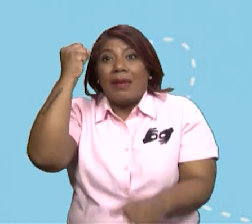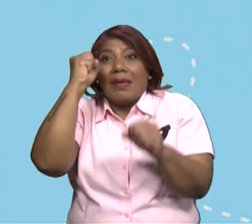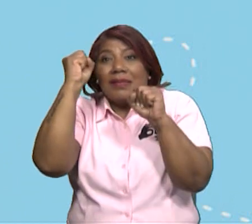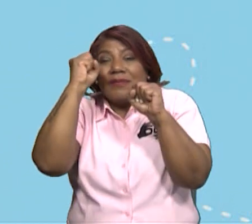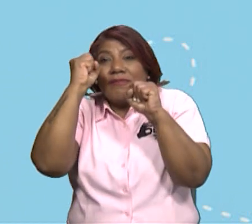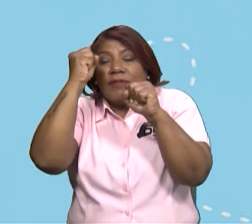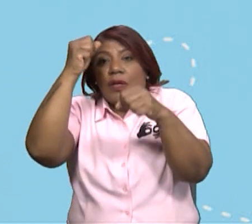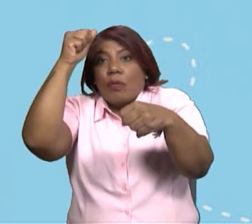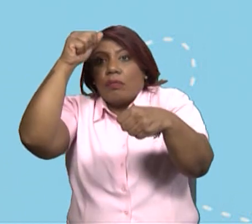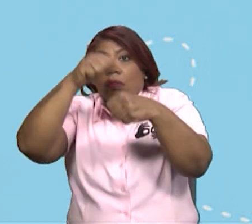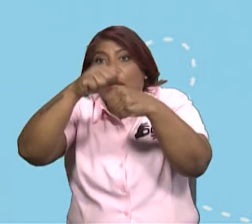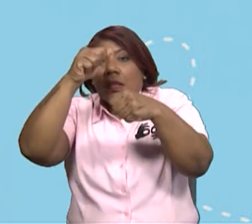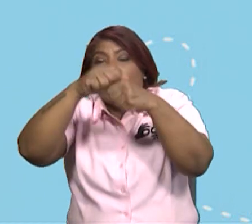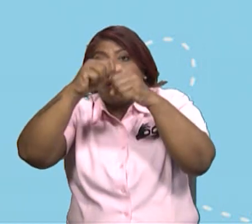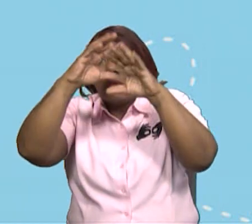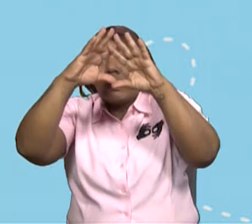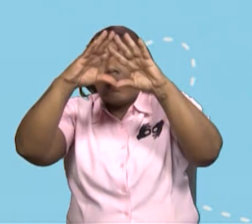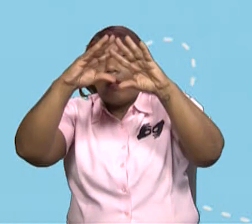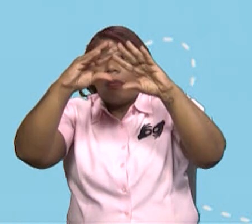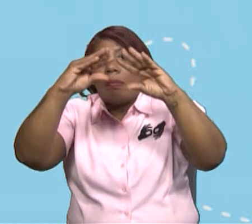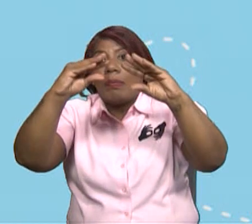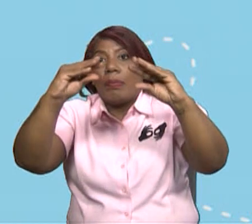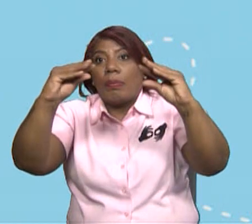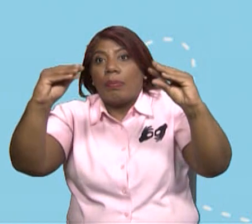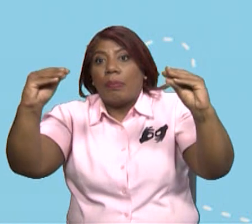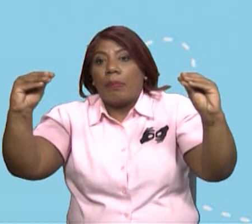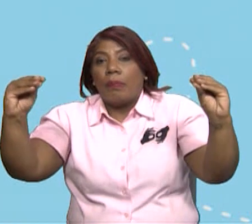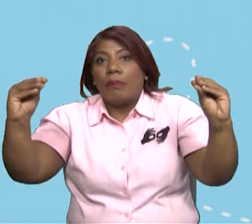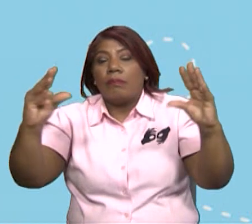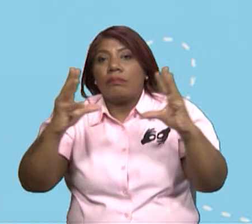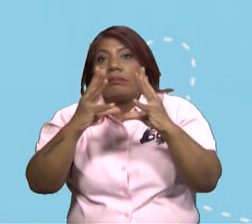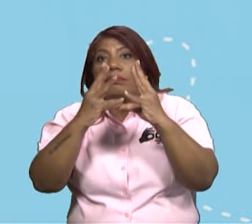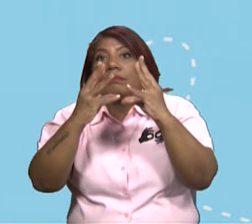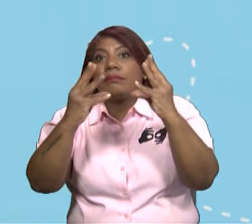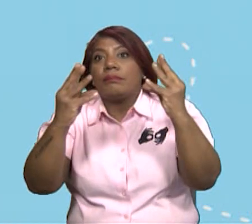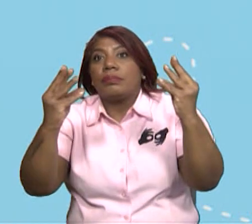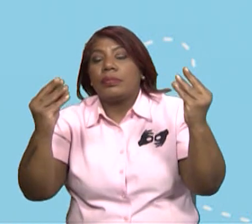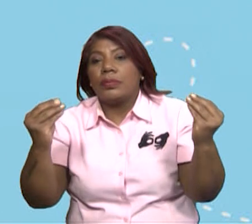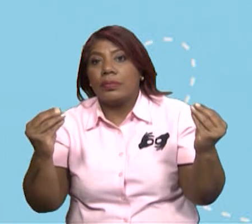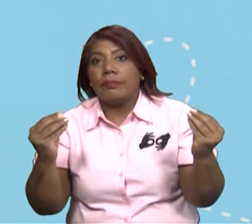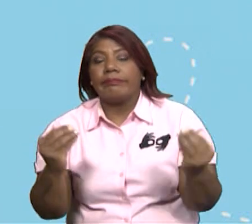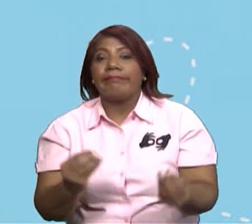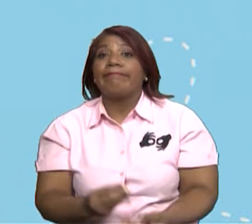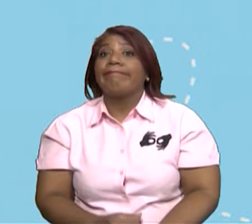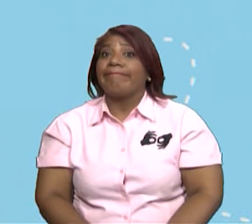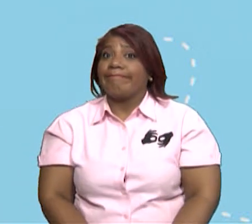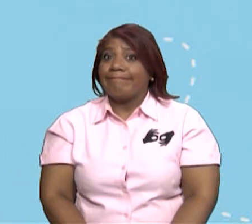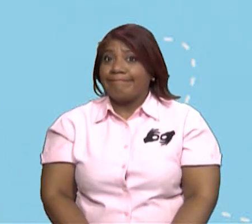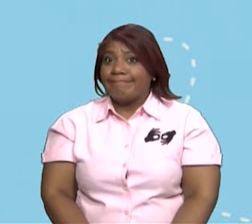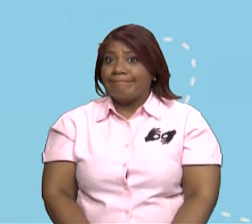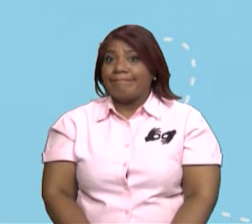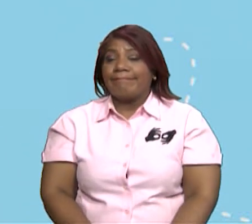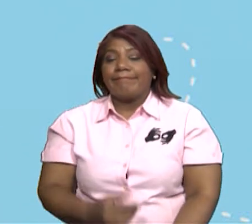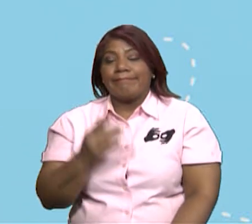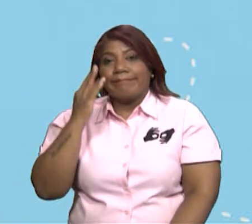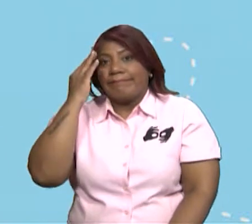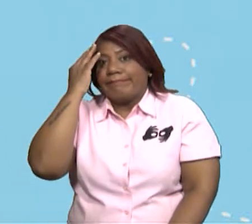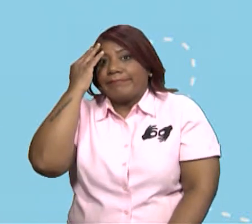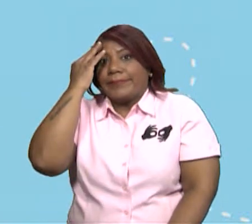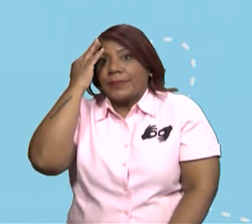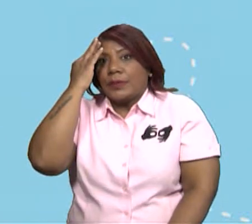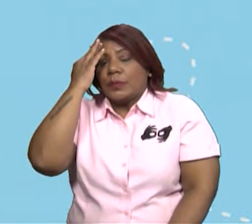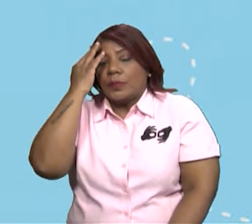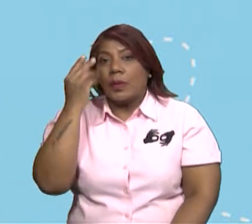esto está feo, chicos. Esto sí es cosa fea. Cosas como estas nos preguntamos al ver los